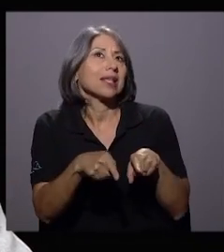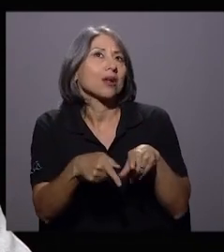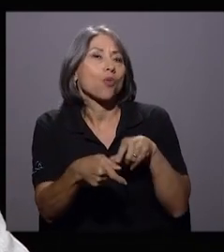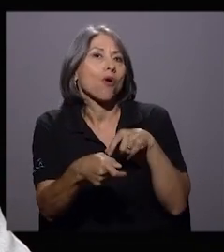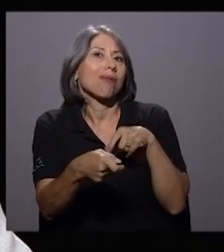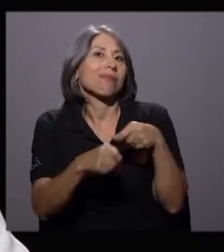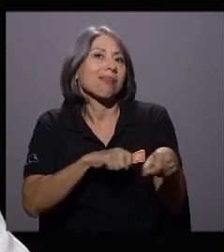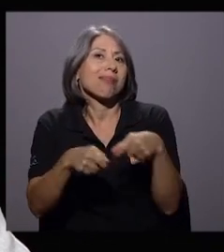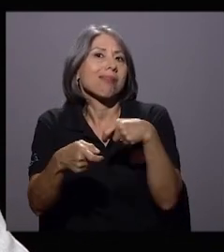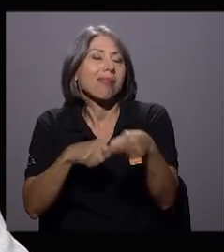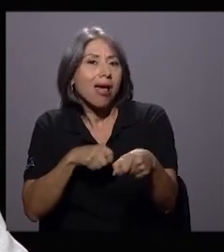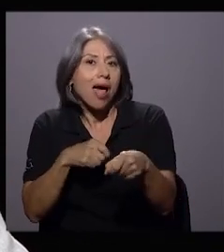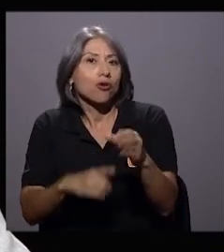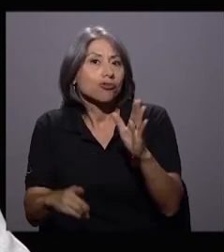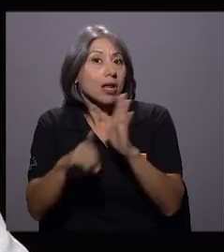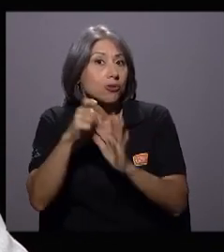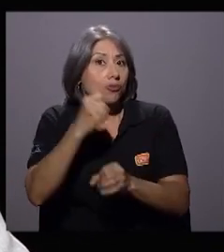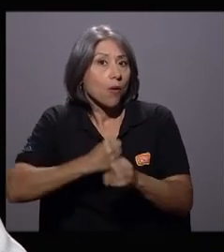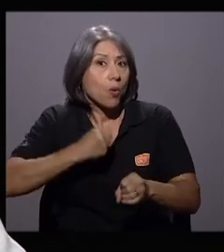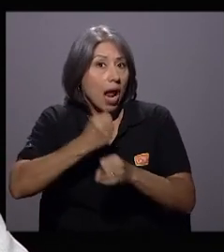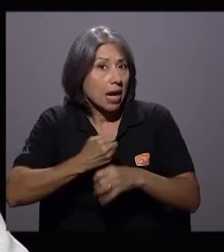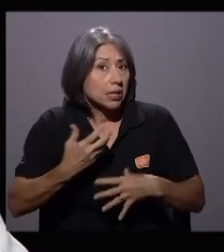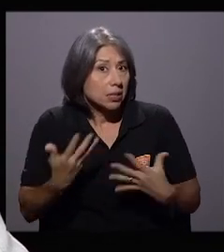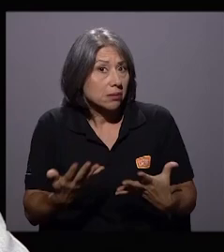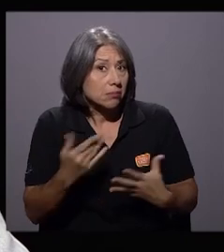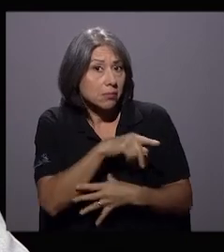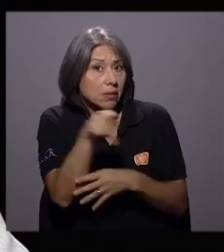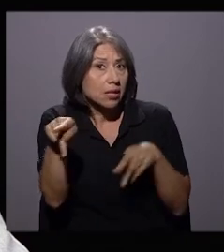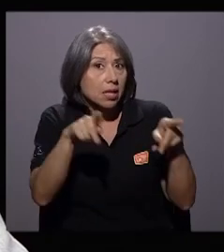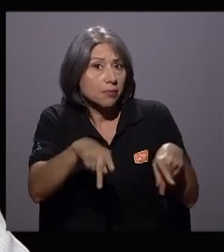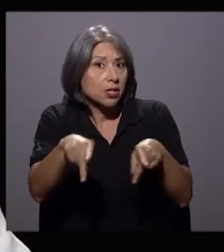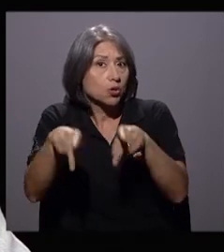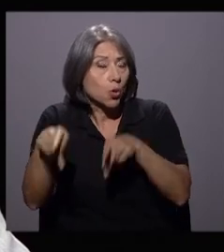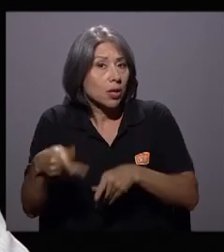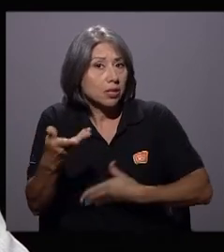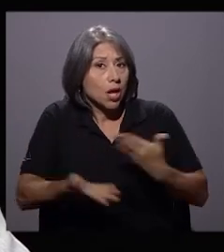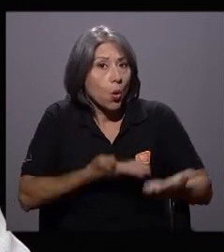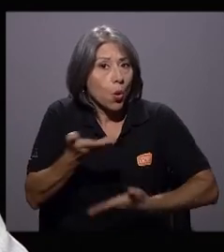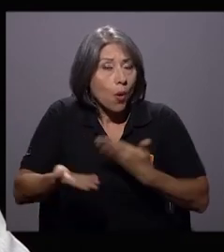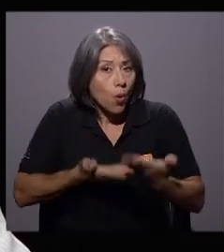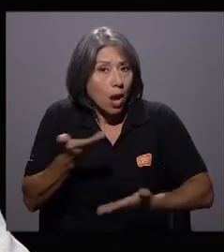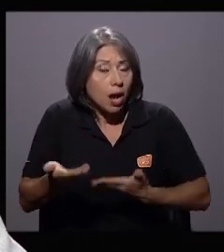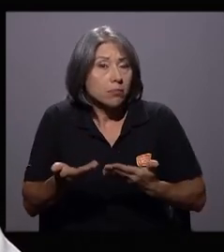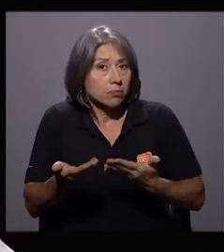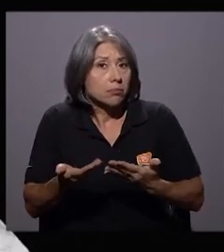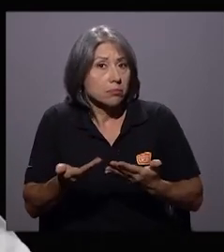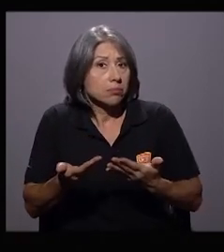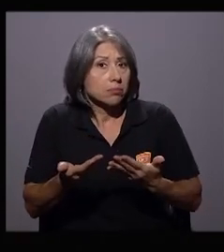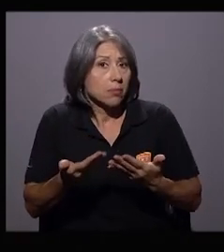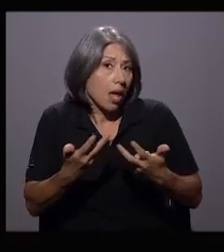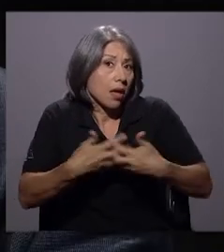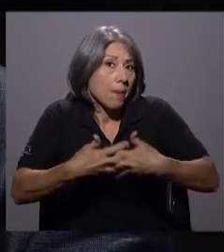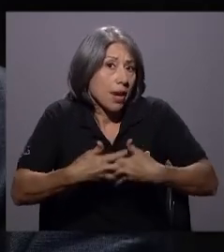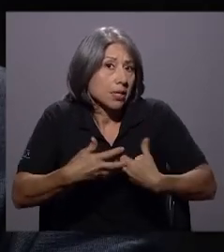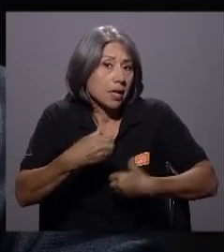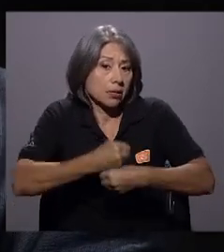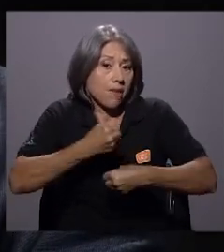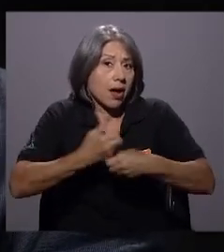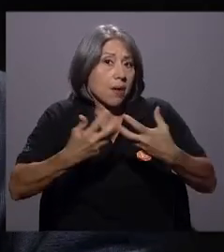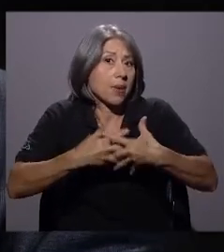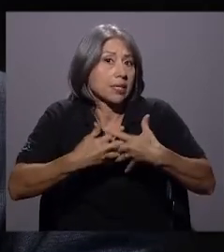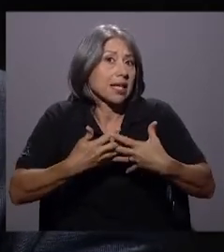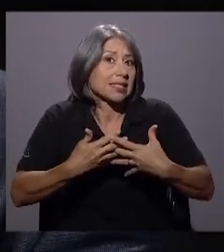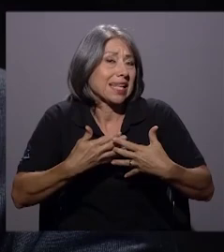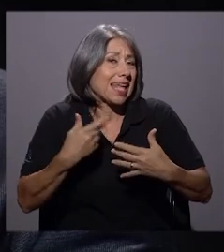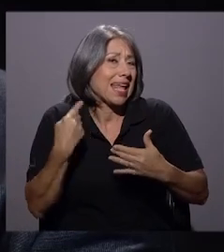de los derechos laborales que podrían tener esas personas que colaboran sistemáticamente en empresas que normalmente van a ser privadas? Marlon, ese